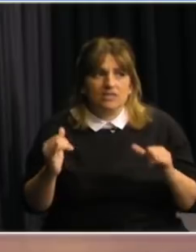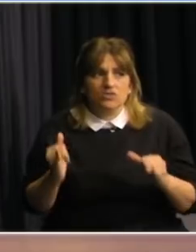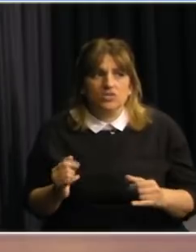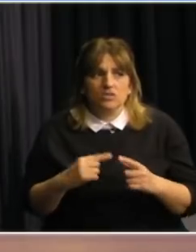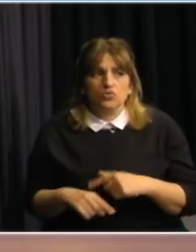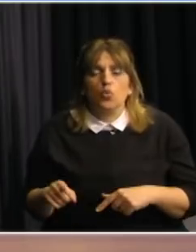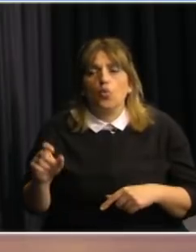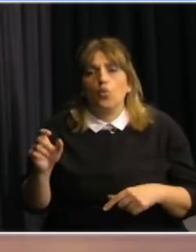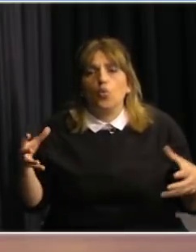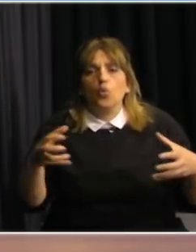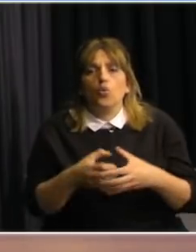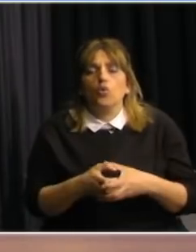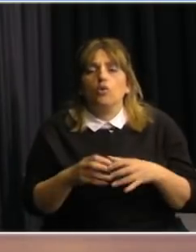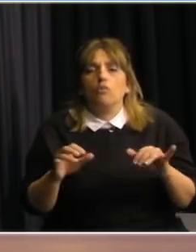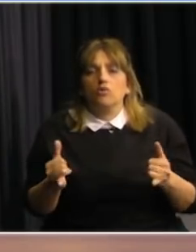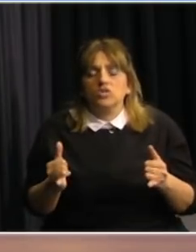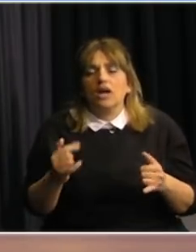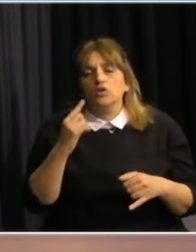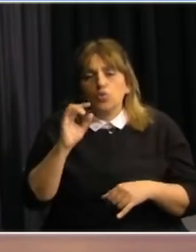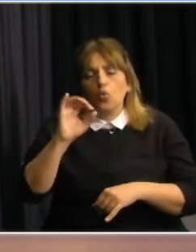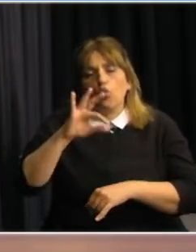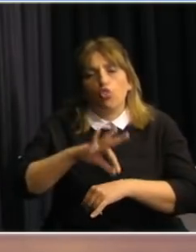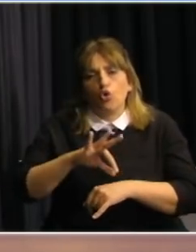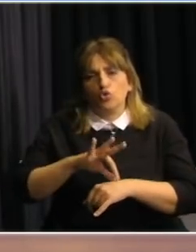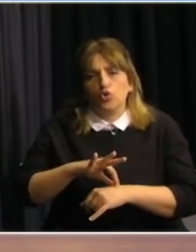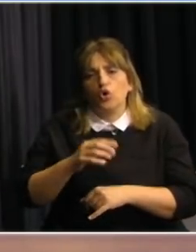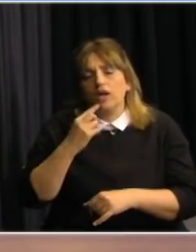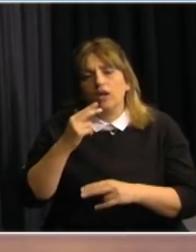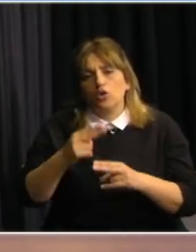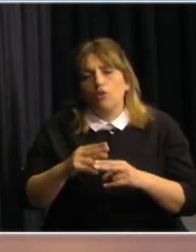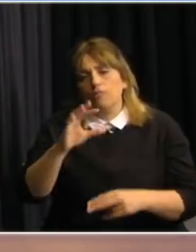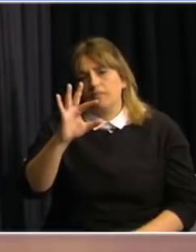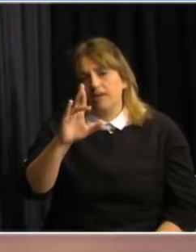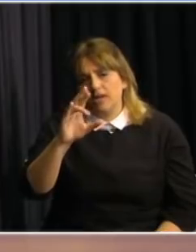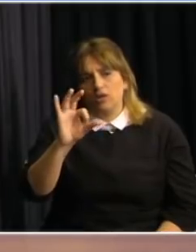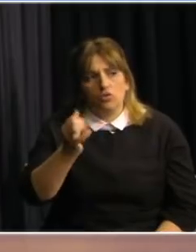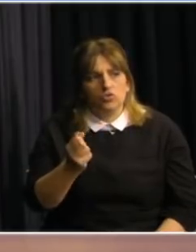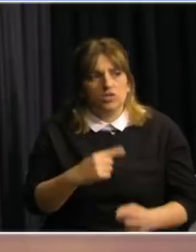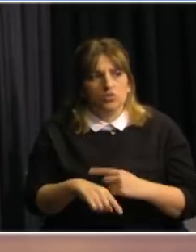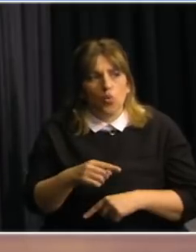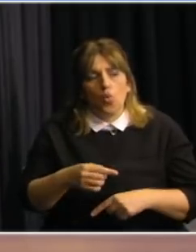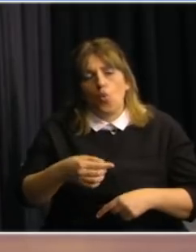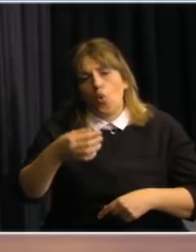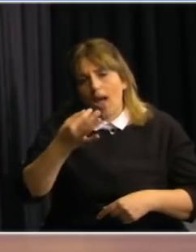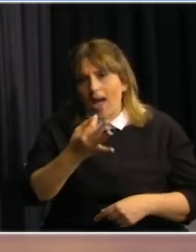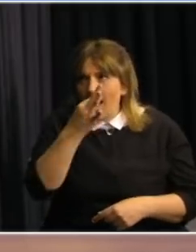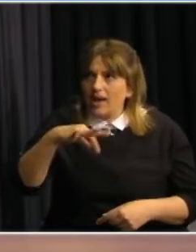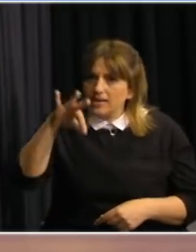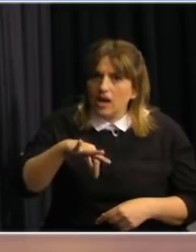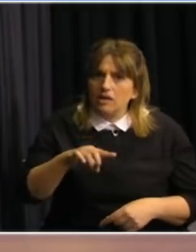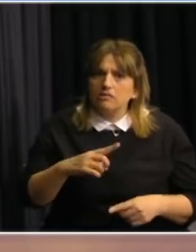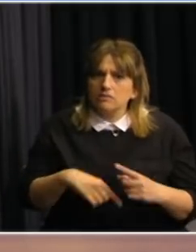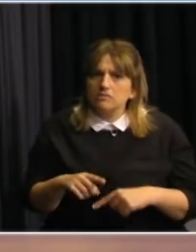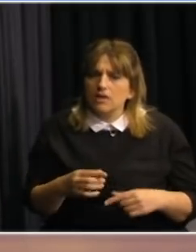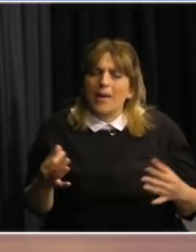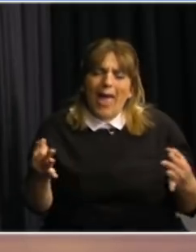División de Epidemiología hemos tomado contacto con la doctora Raquel Rosa los test que se han desarrollado a nivel nacional son de altísima sensibilidad y